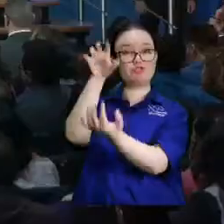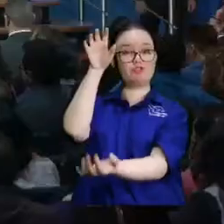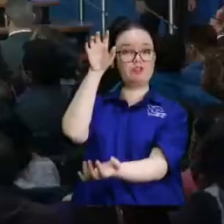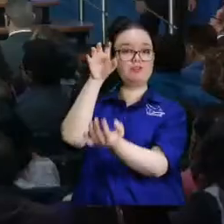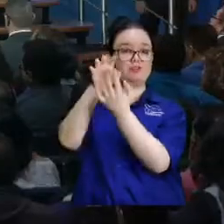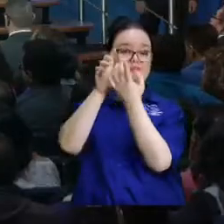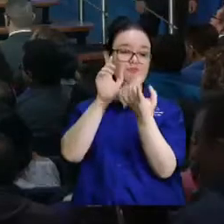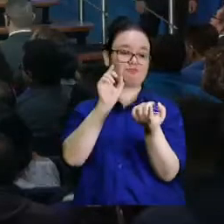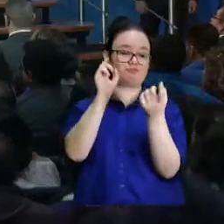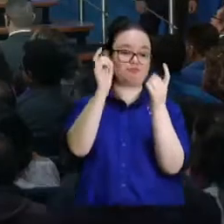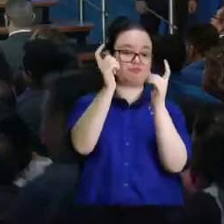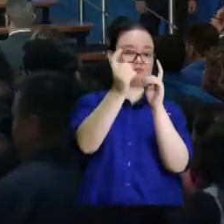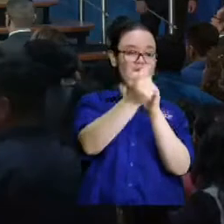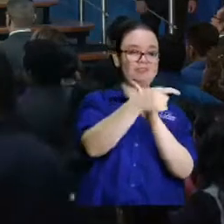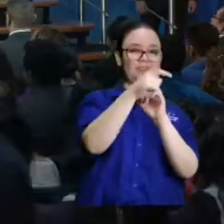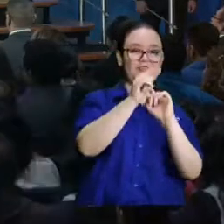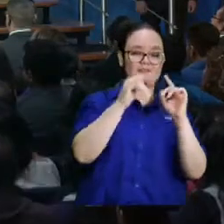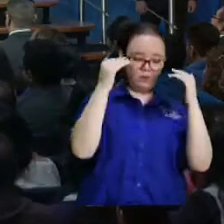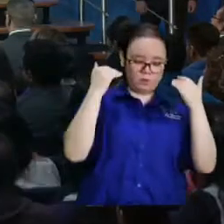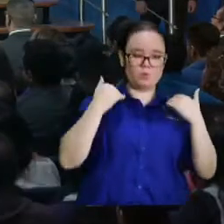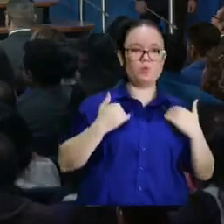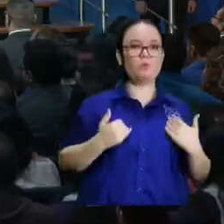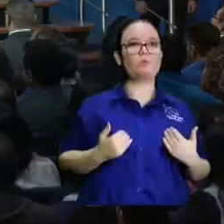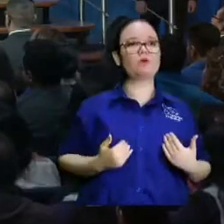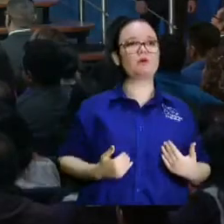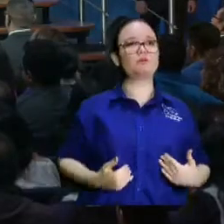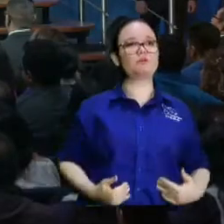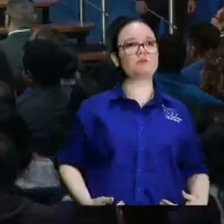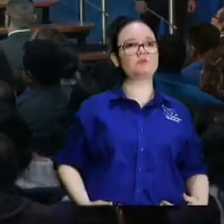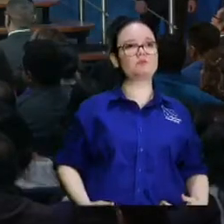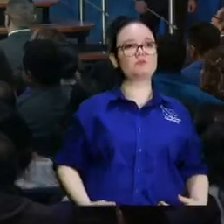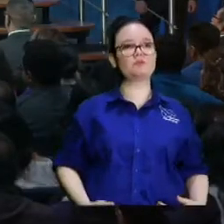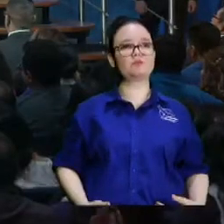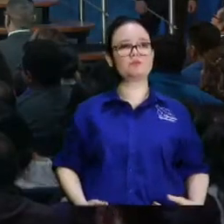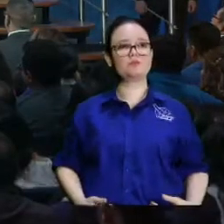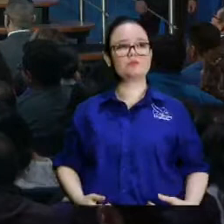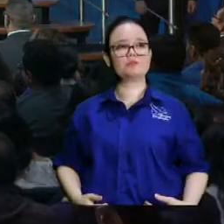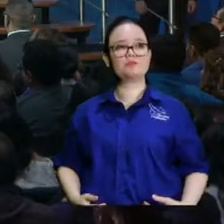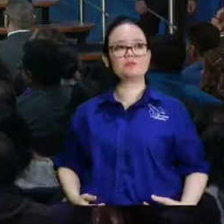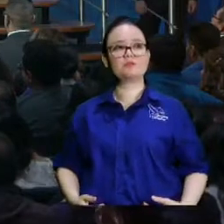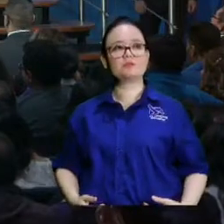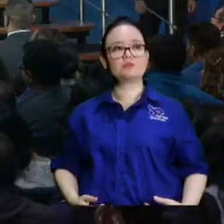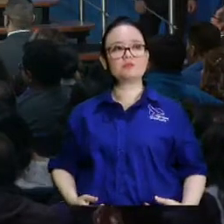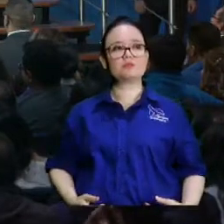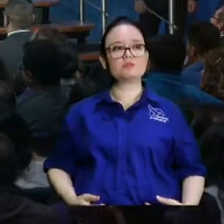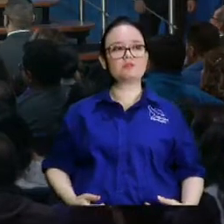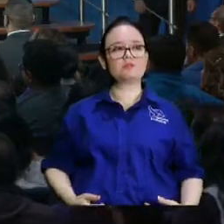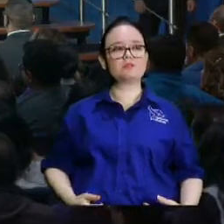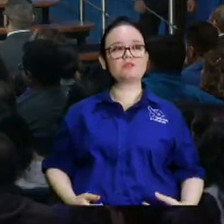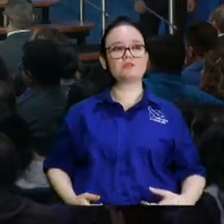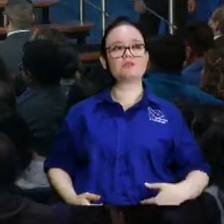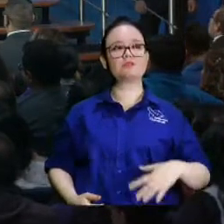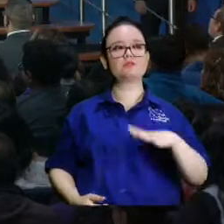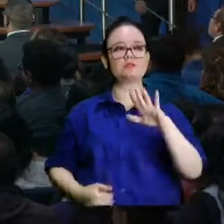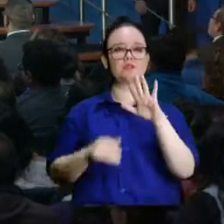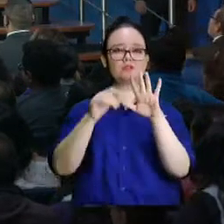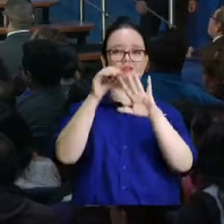se les descubría que eran Vi es que este dedito lo tenían doblado así sí para allá